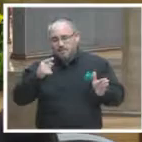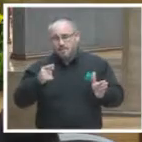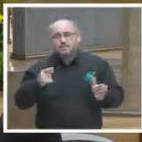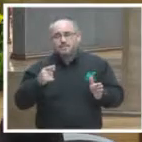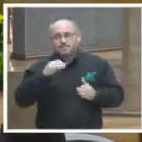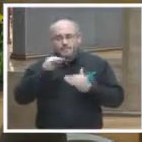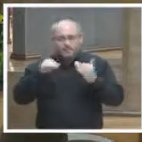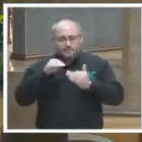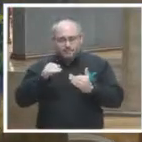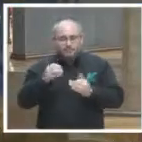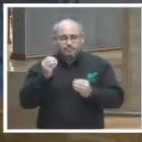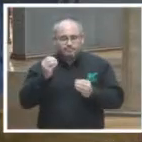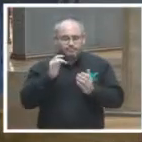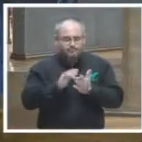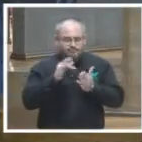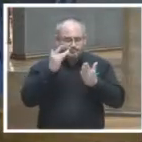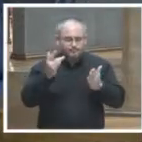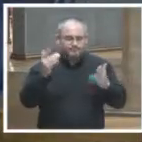gracias.